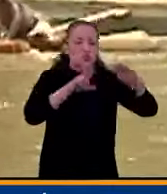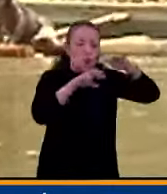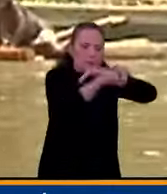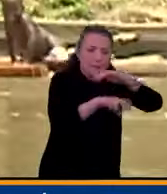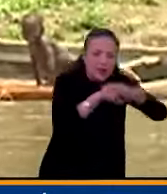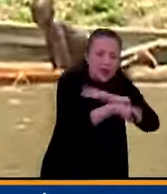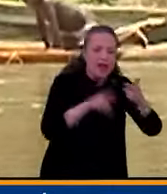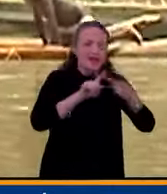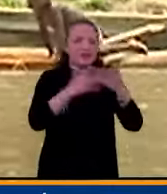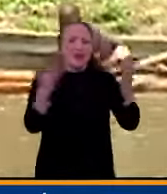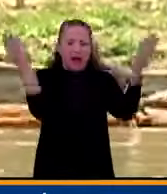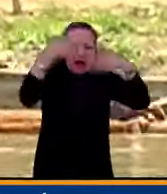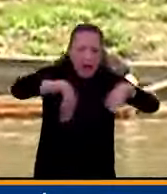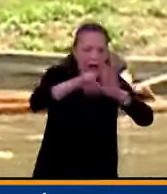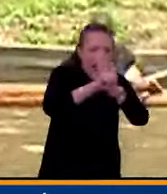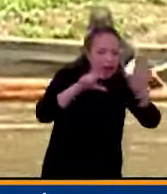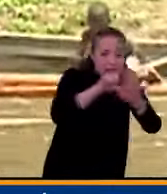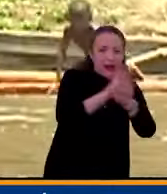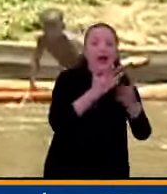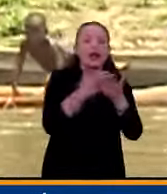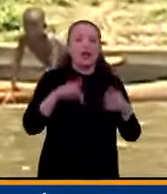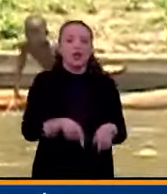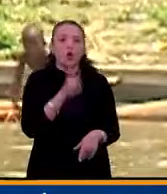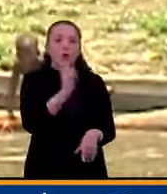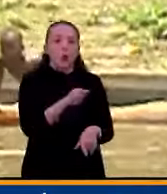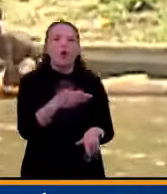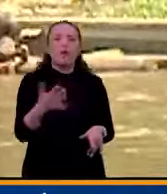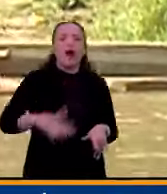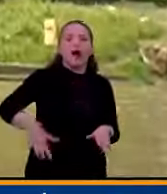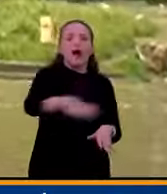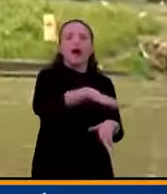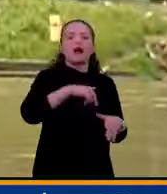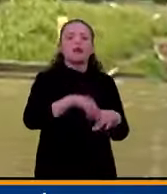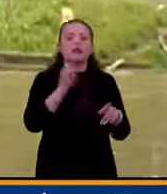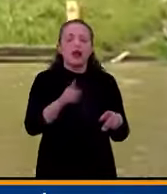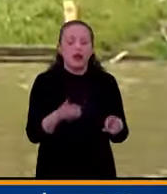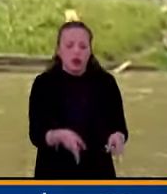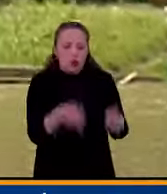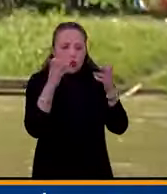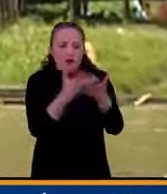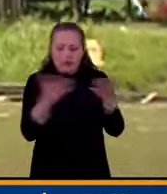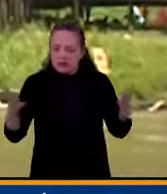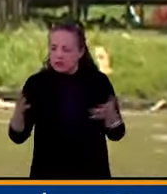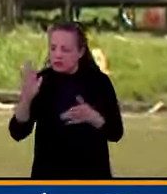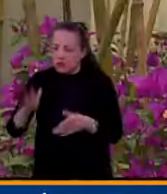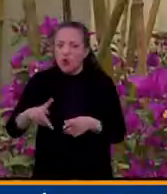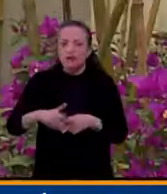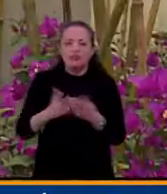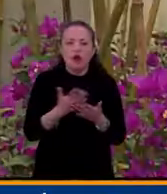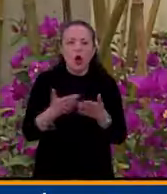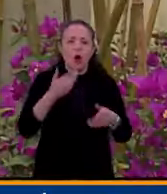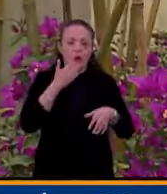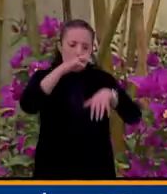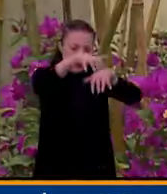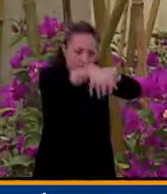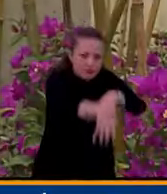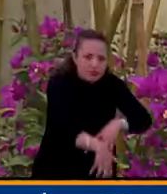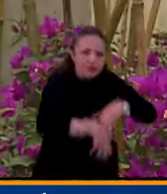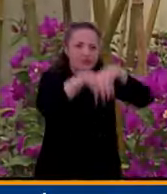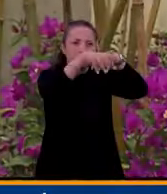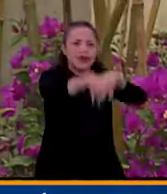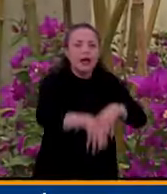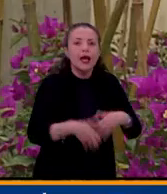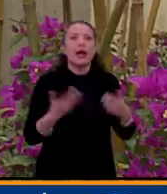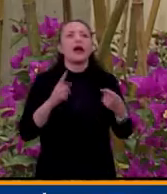ilegales que se soportaban en el uso de herramientas como retroexcavadoras, no es